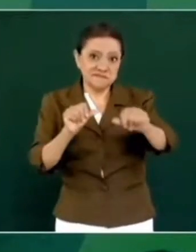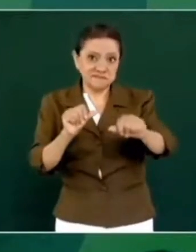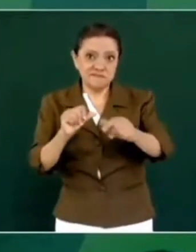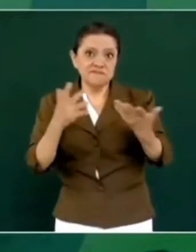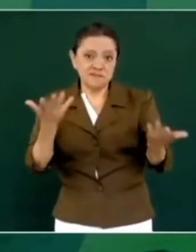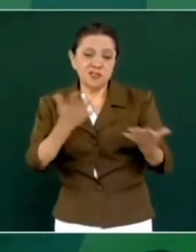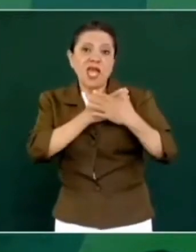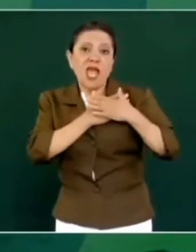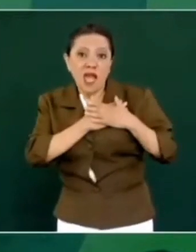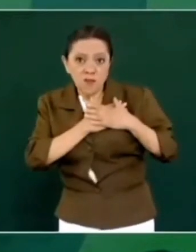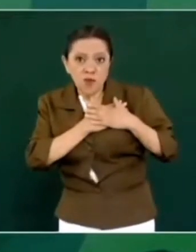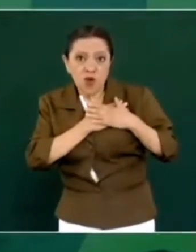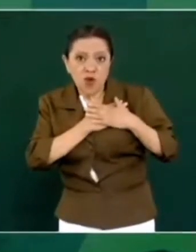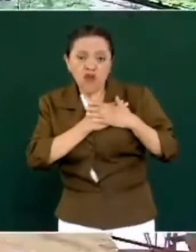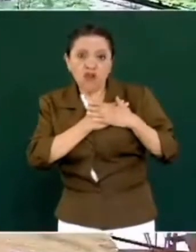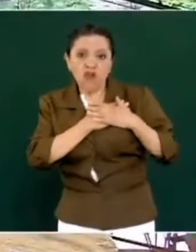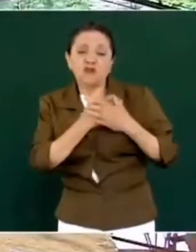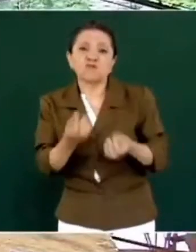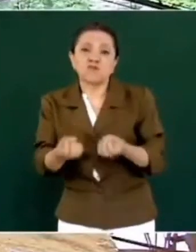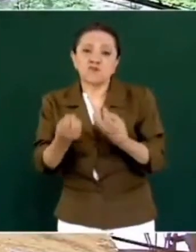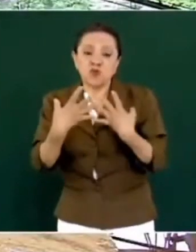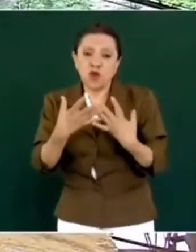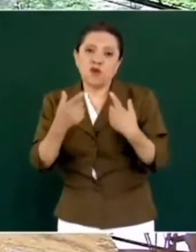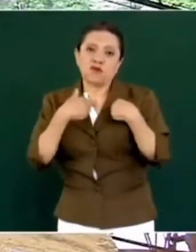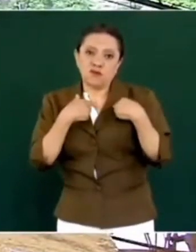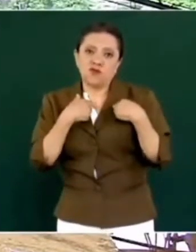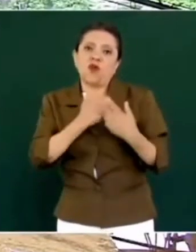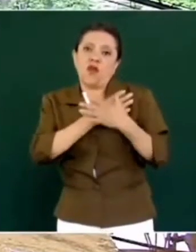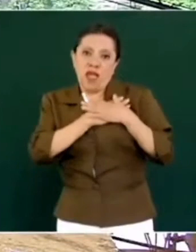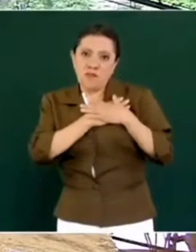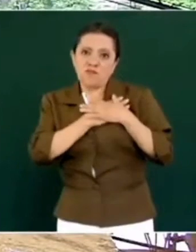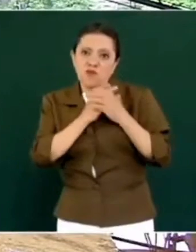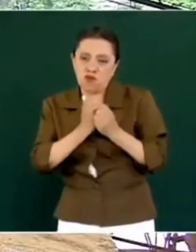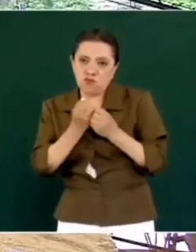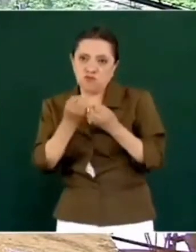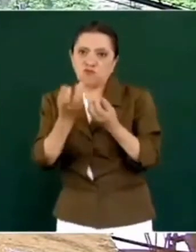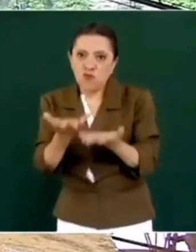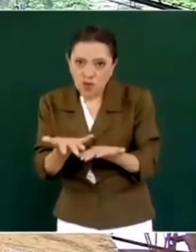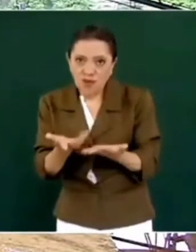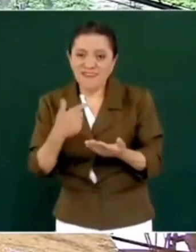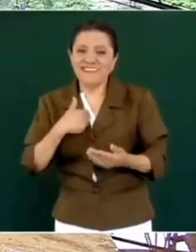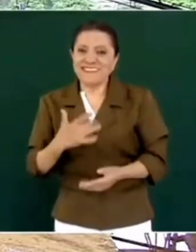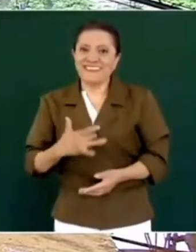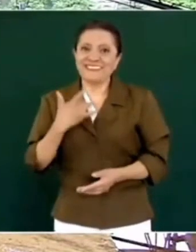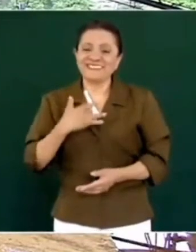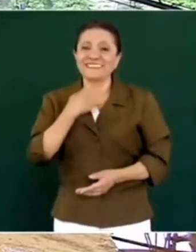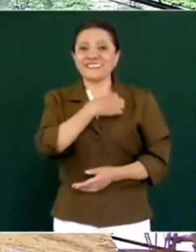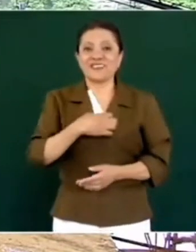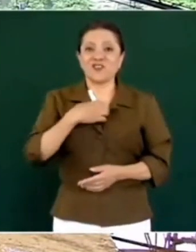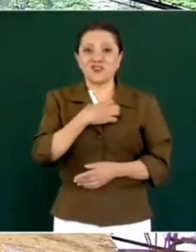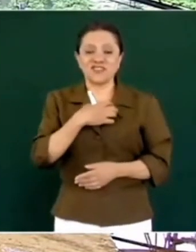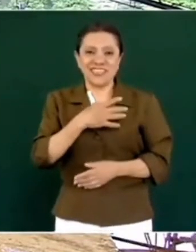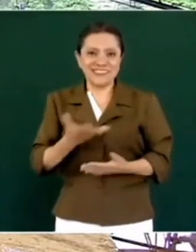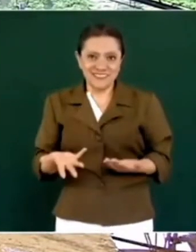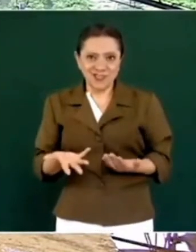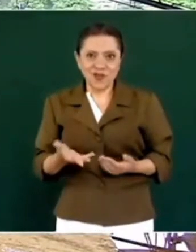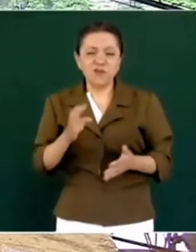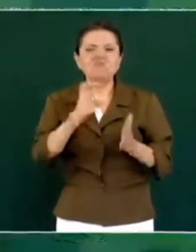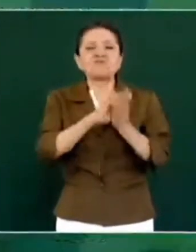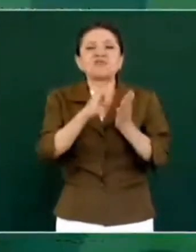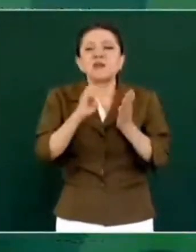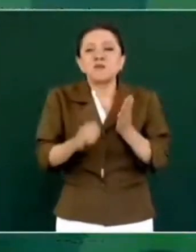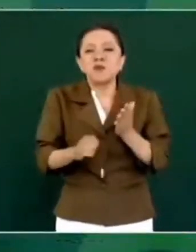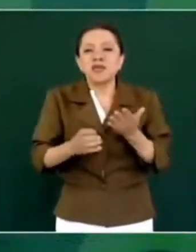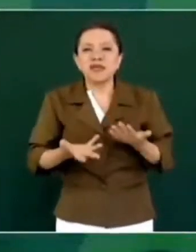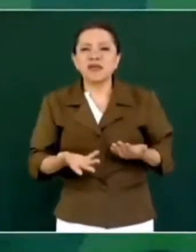amor con amor se paga. Me siento muy contento, por ejemplo, que